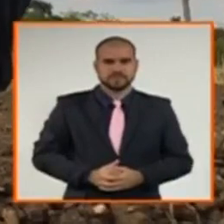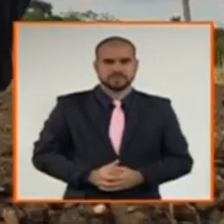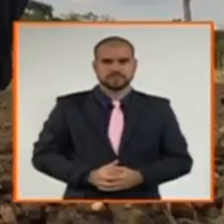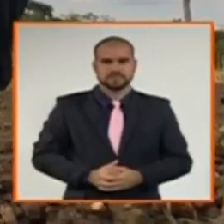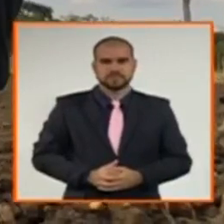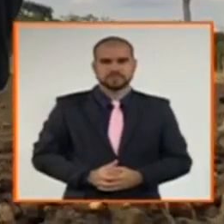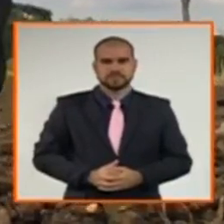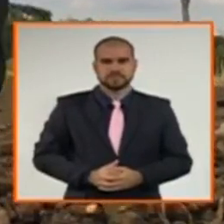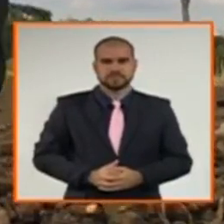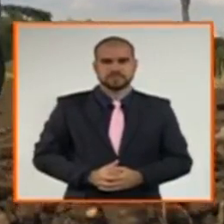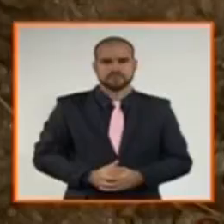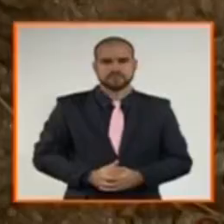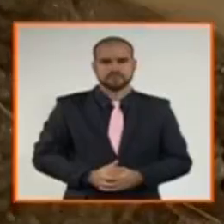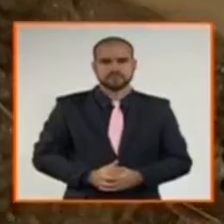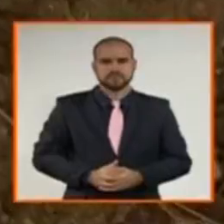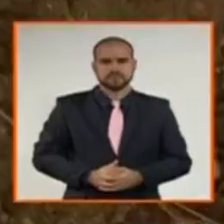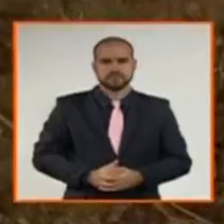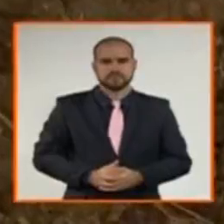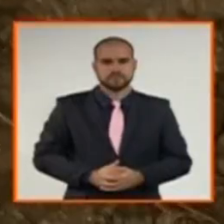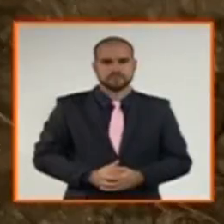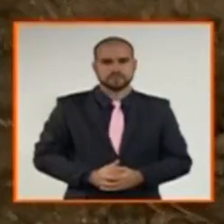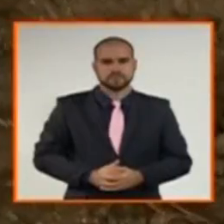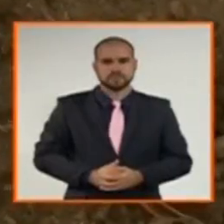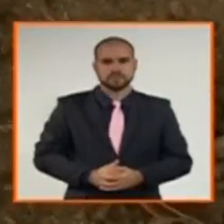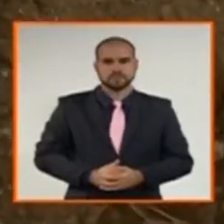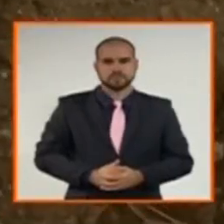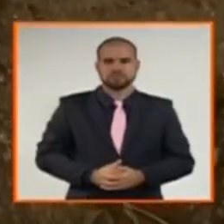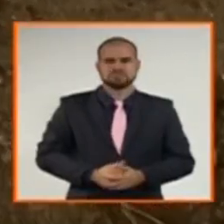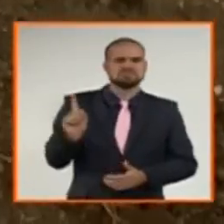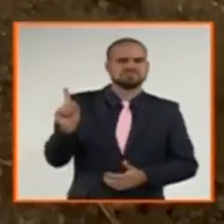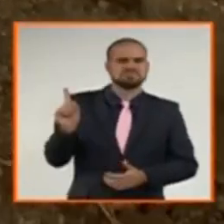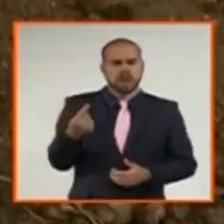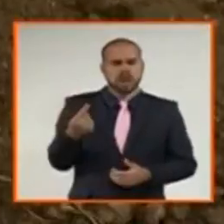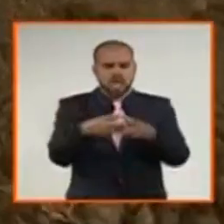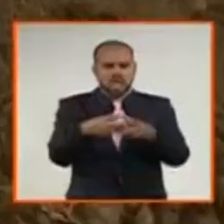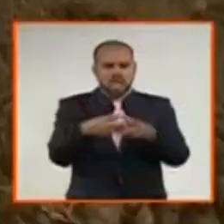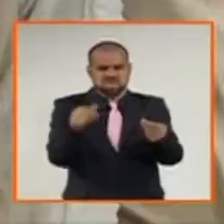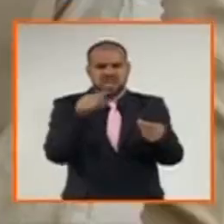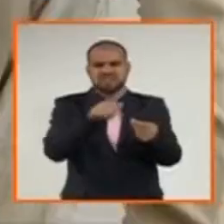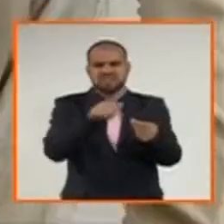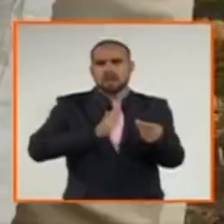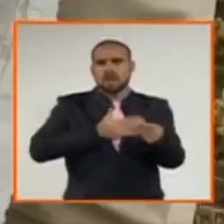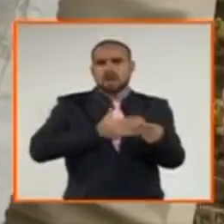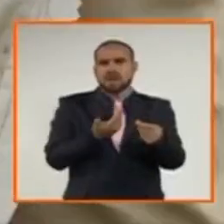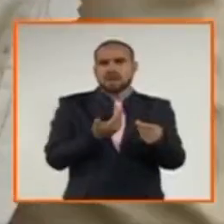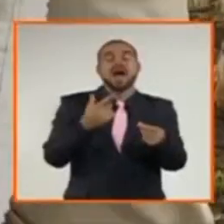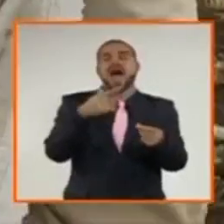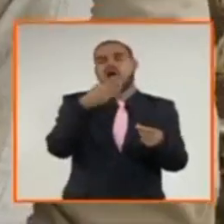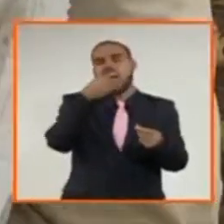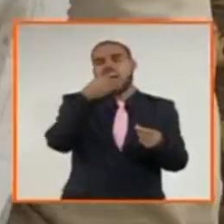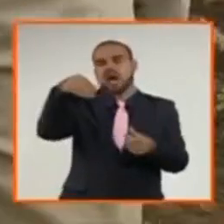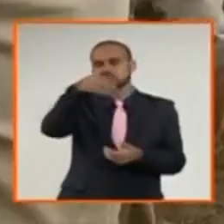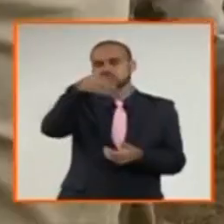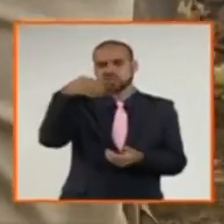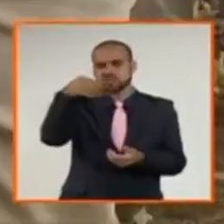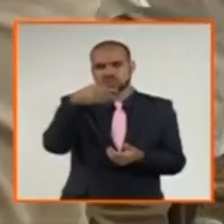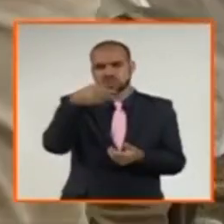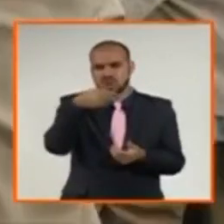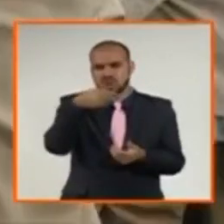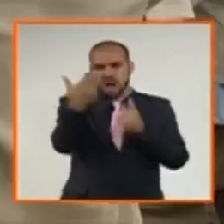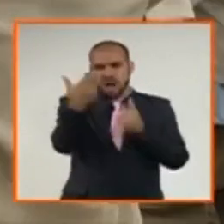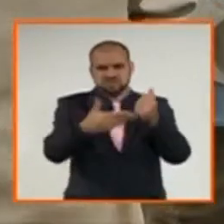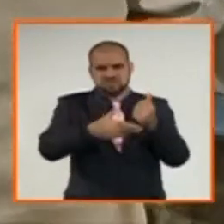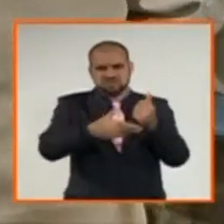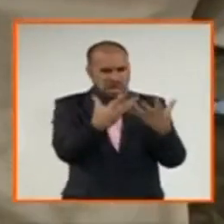Es cachaza descompuesta, residuo de la producción azucarera que desde hace meses fertiliza las tierras en la Cooperativa de